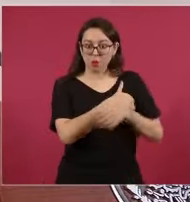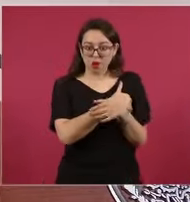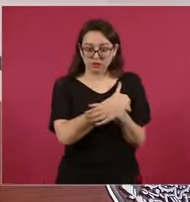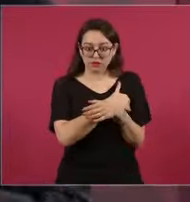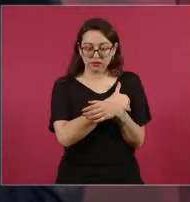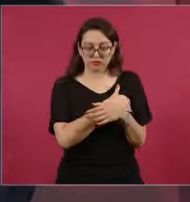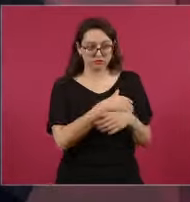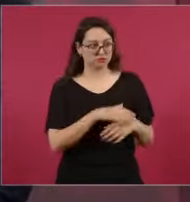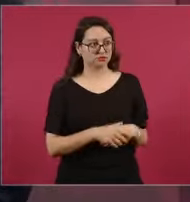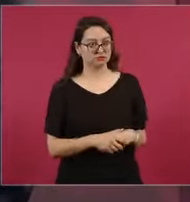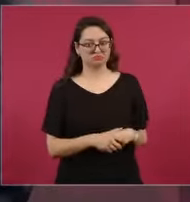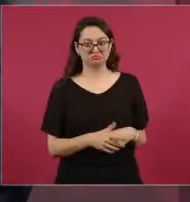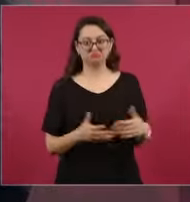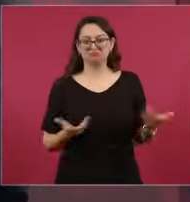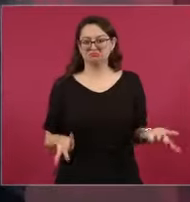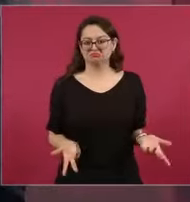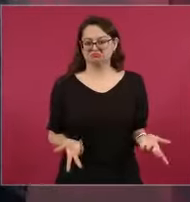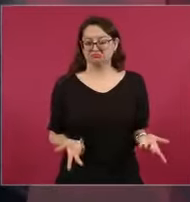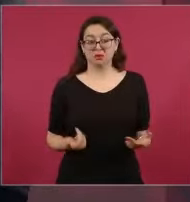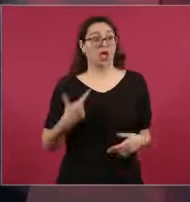¿Qué nos va a importar a nosotros?